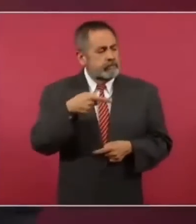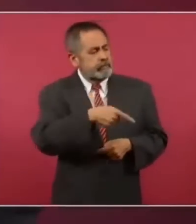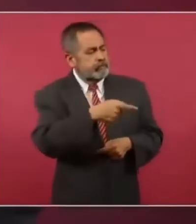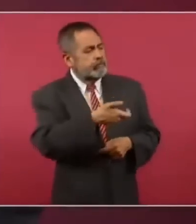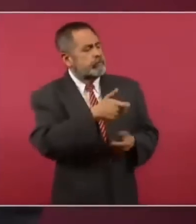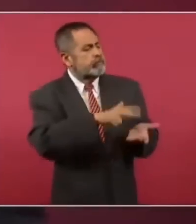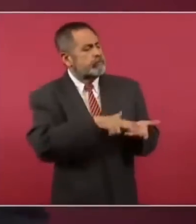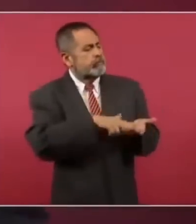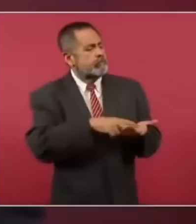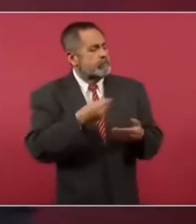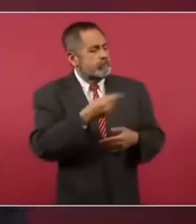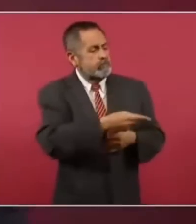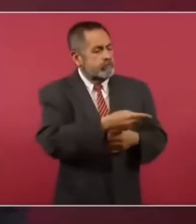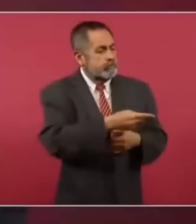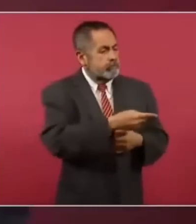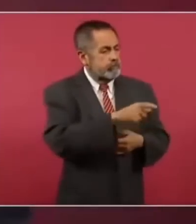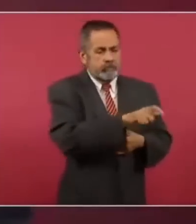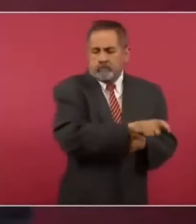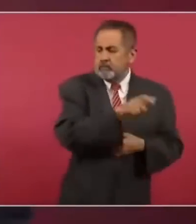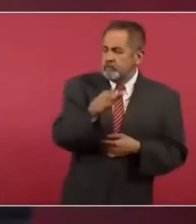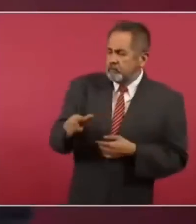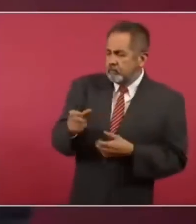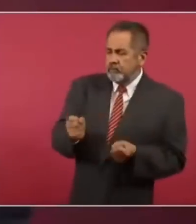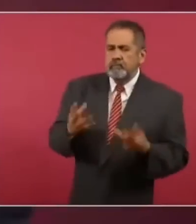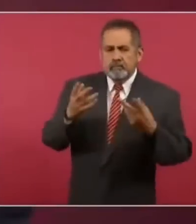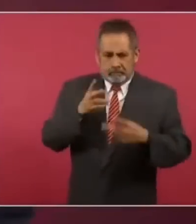¿y cuánto terminaron pagando?